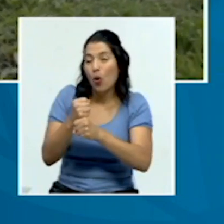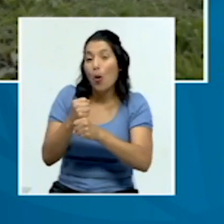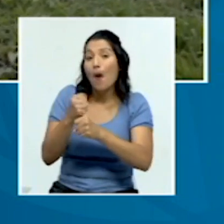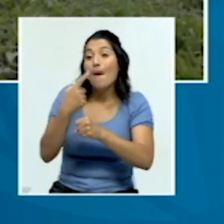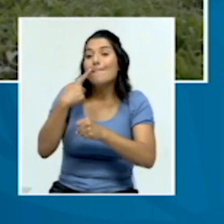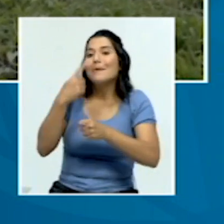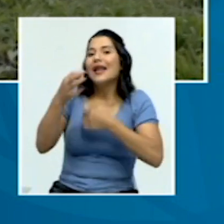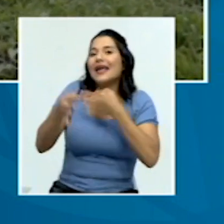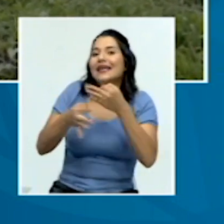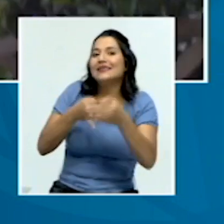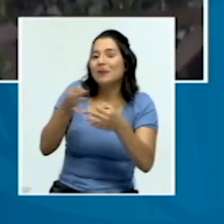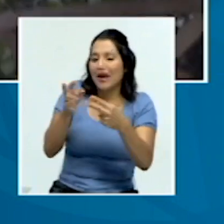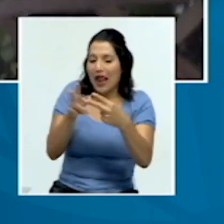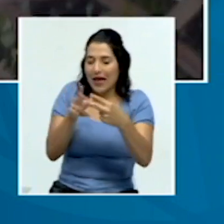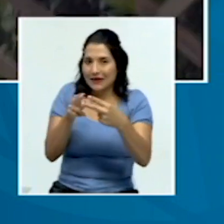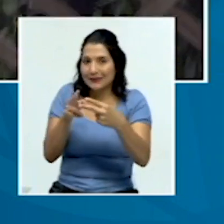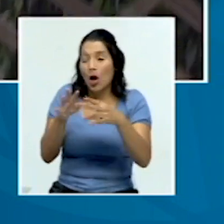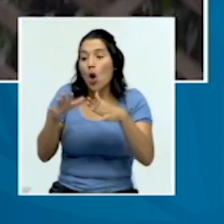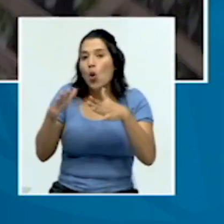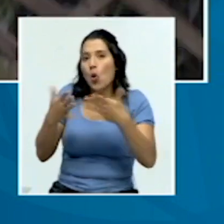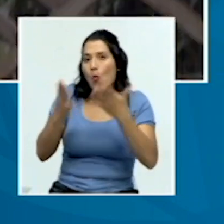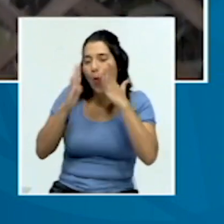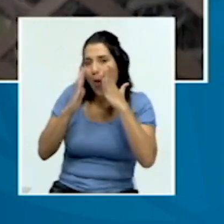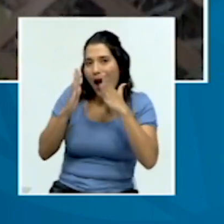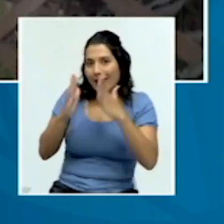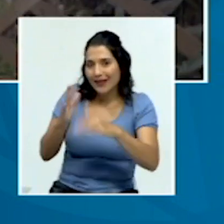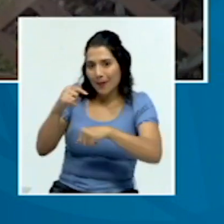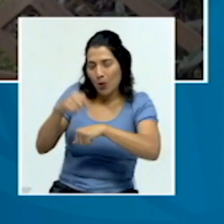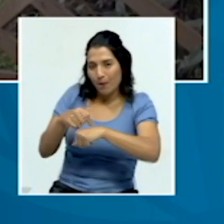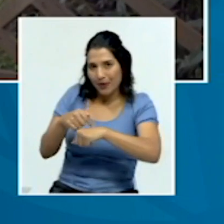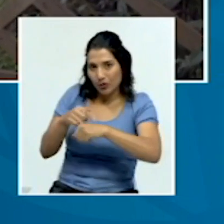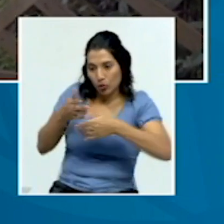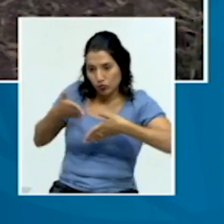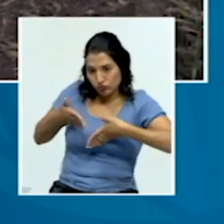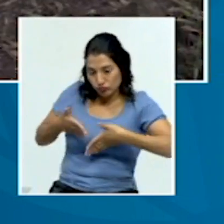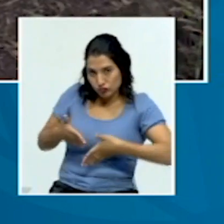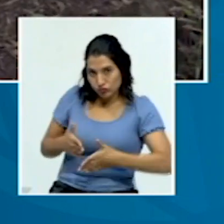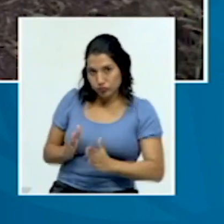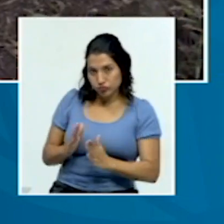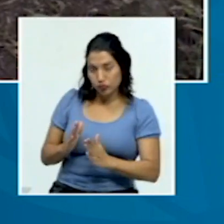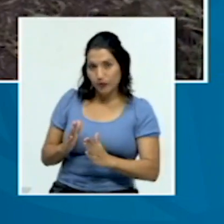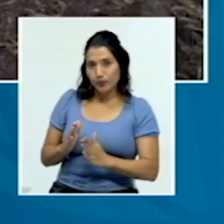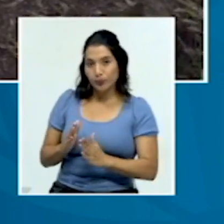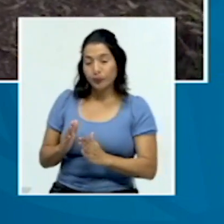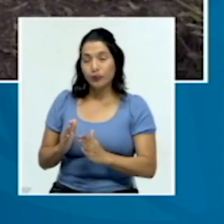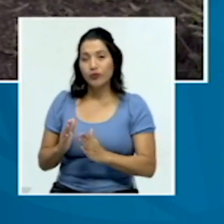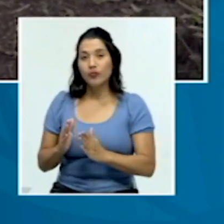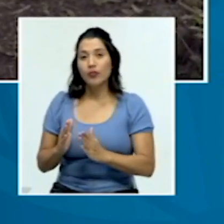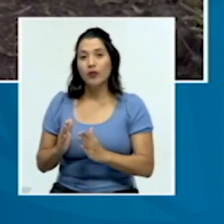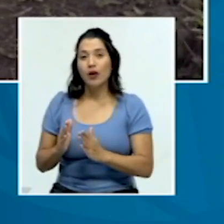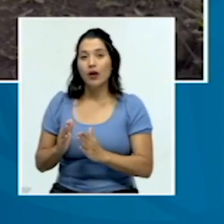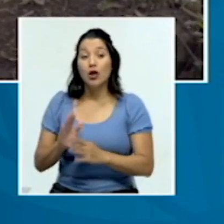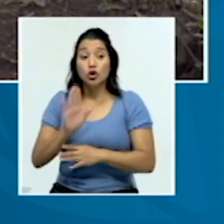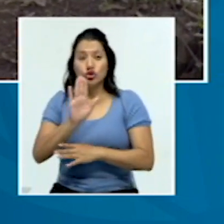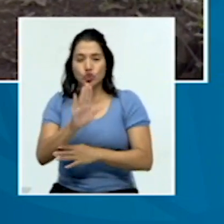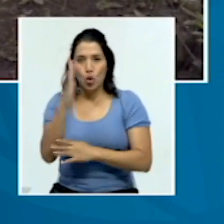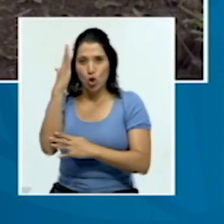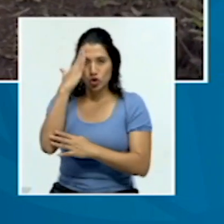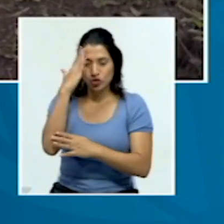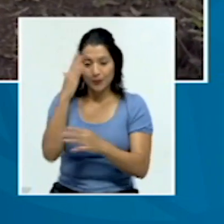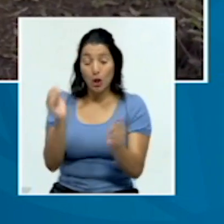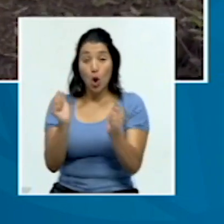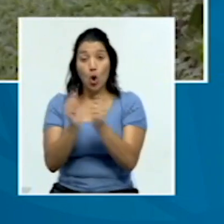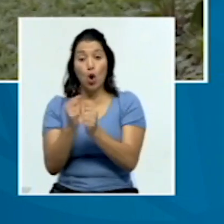llamar ese tipo de patologías o de condiciones fisiológicas del embarazo, con nuestra literatura médica,